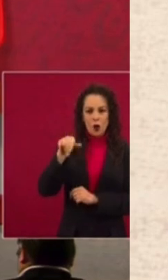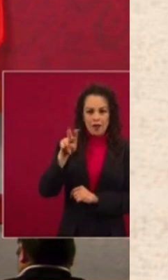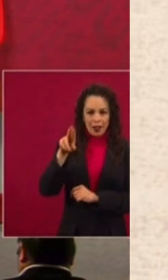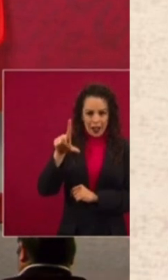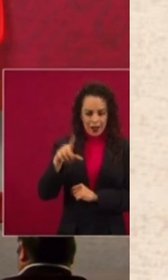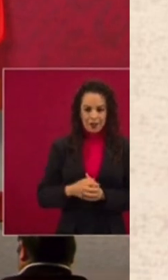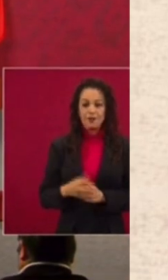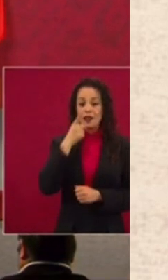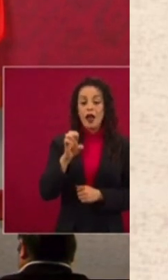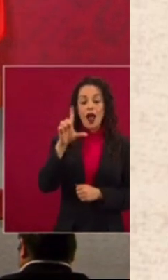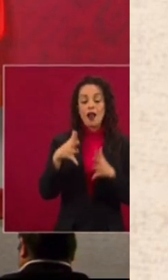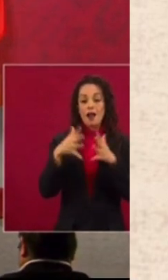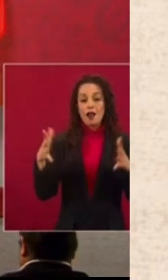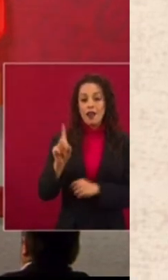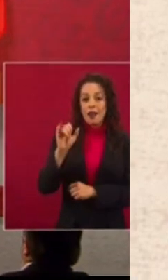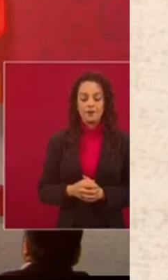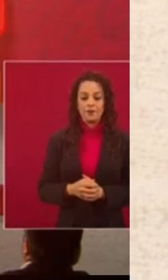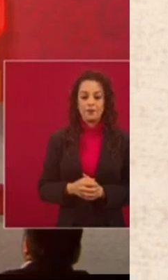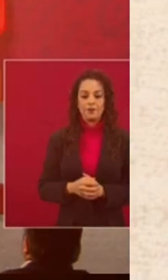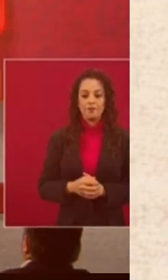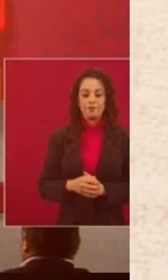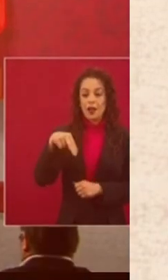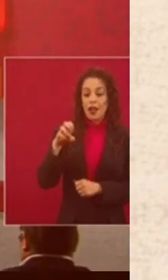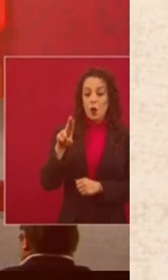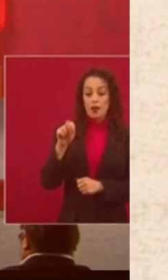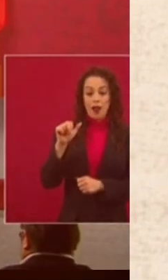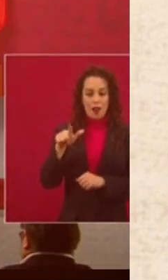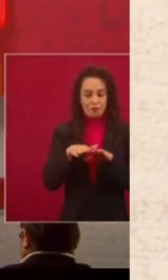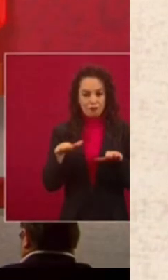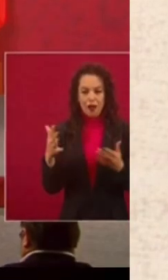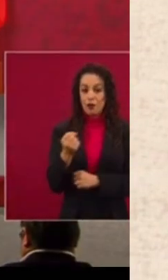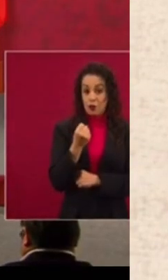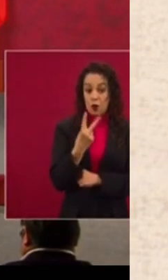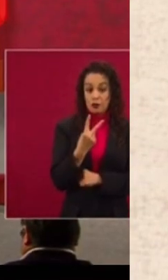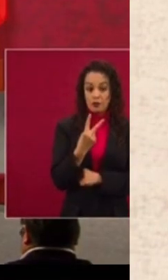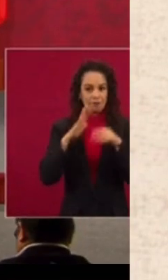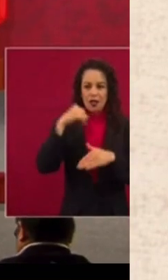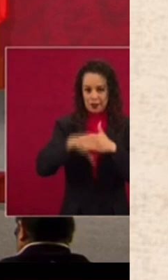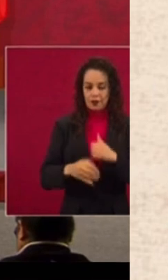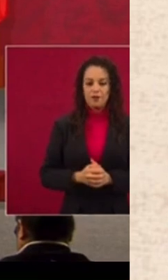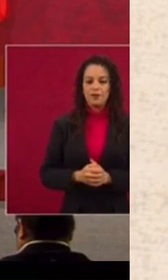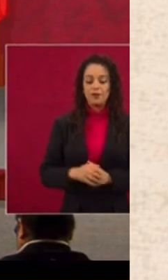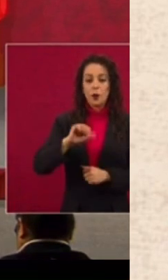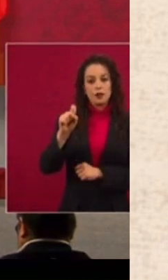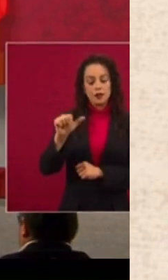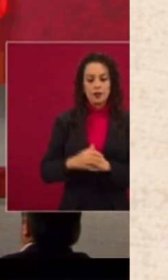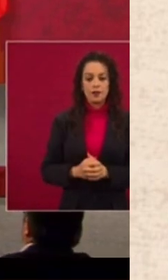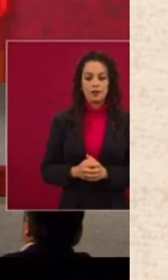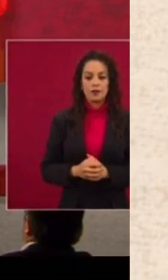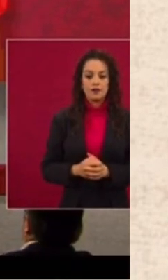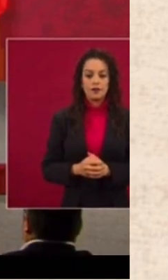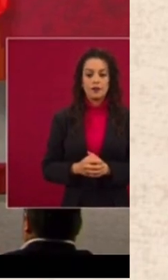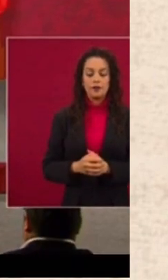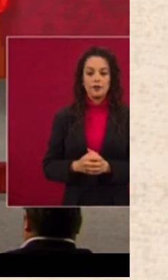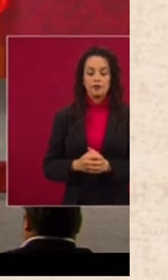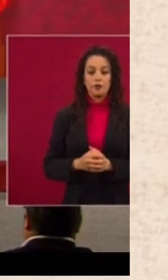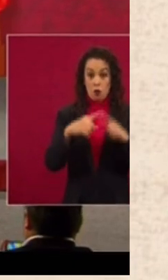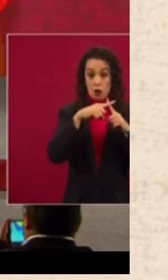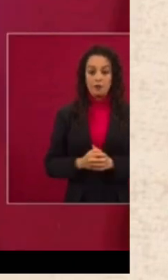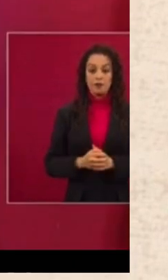positiva. Neutral, dos negativas, diez. El economista, positiva,